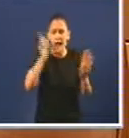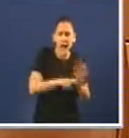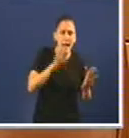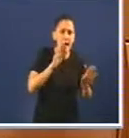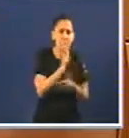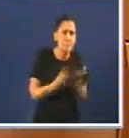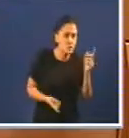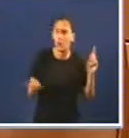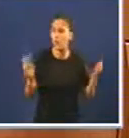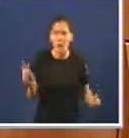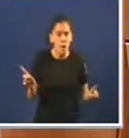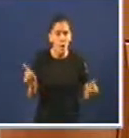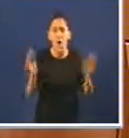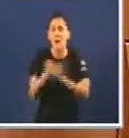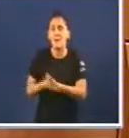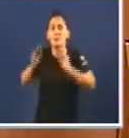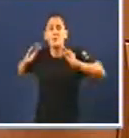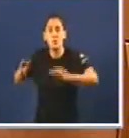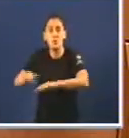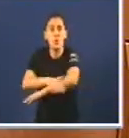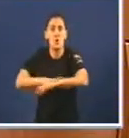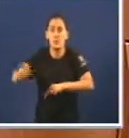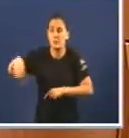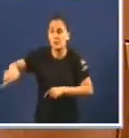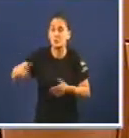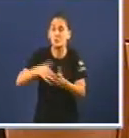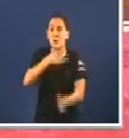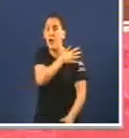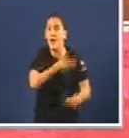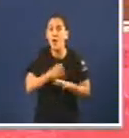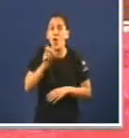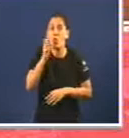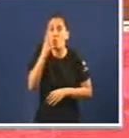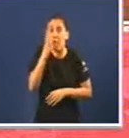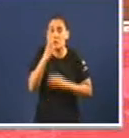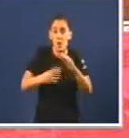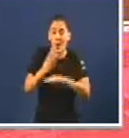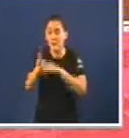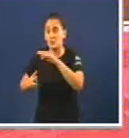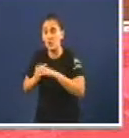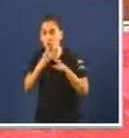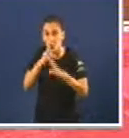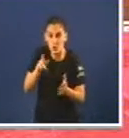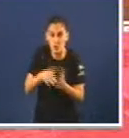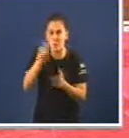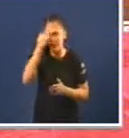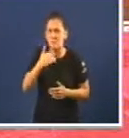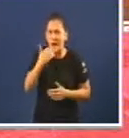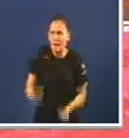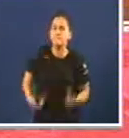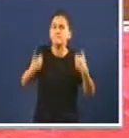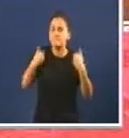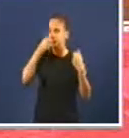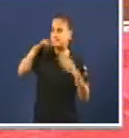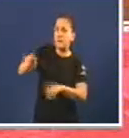verdade. Do que estamos falando é do seu Goberno. Vostedes levan gobernando dúas legislaturas. Digo eu que algunha responsabilidade terán. Se tuveramos que